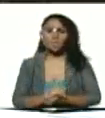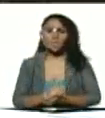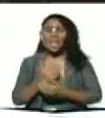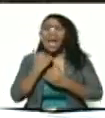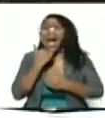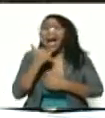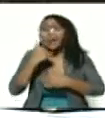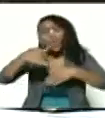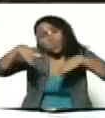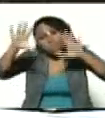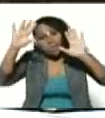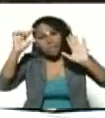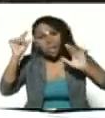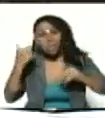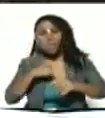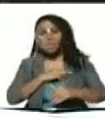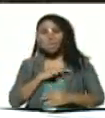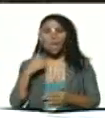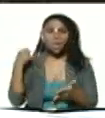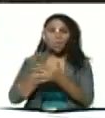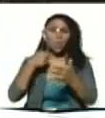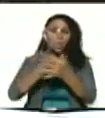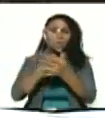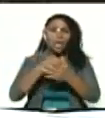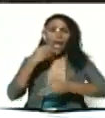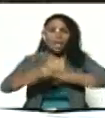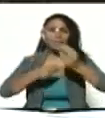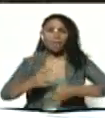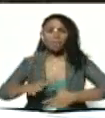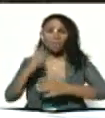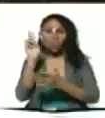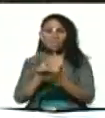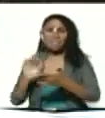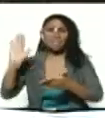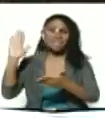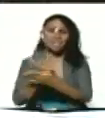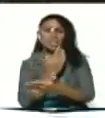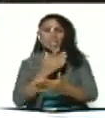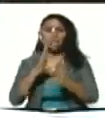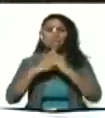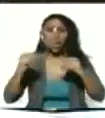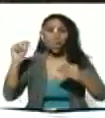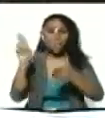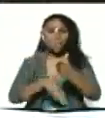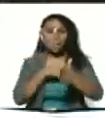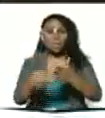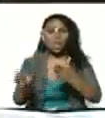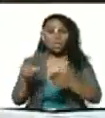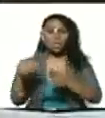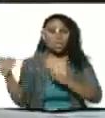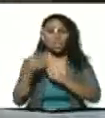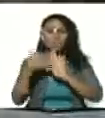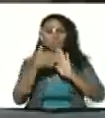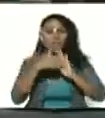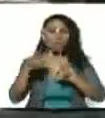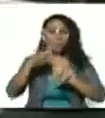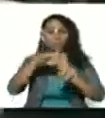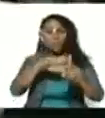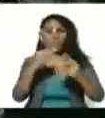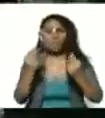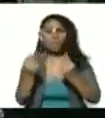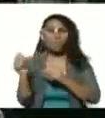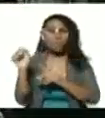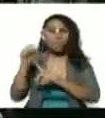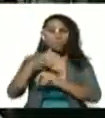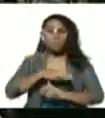día nuestra lucha dará fruto para que sean levantadas todas las sanciones criminales de persecución de tortura económica contra el